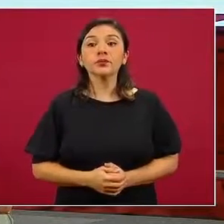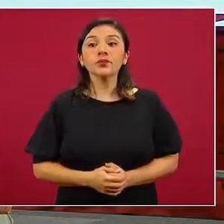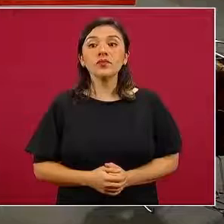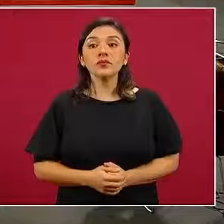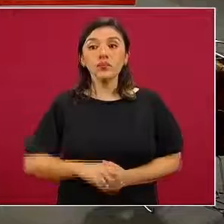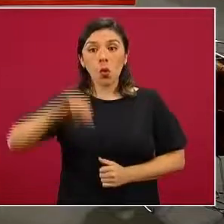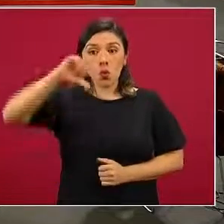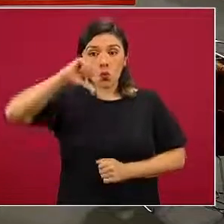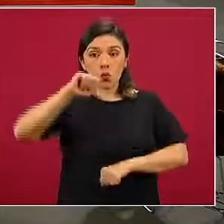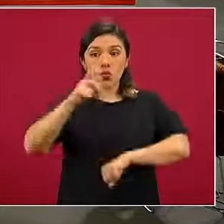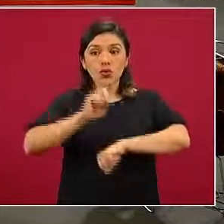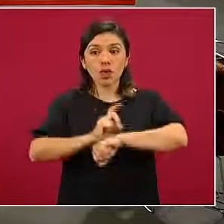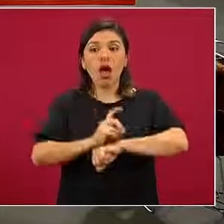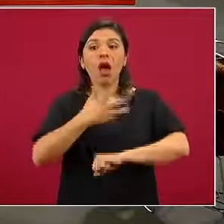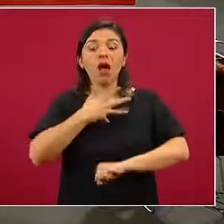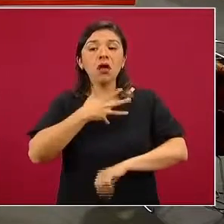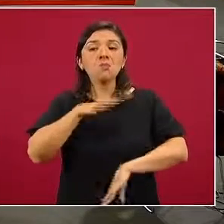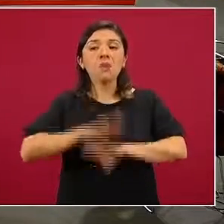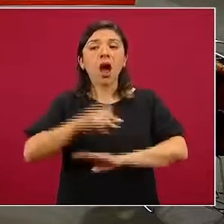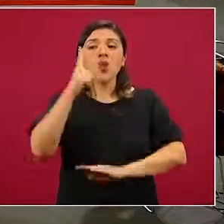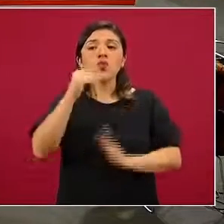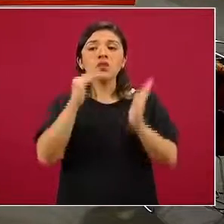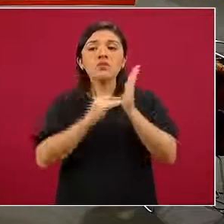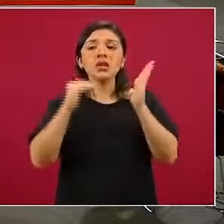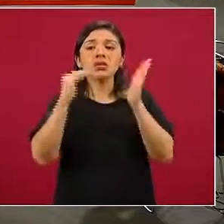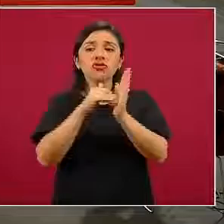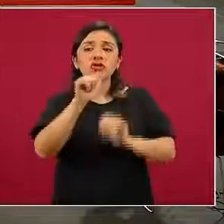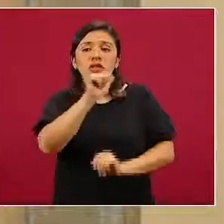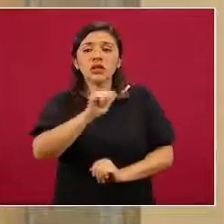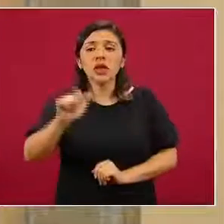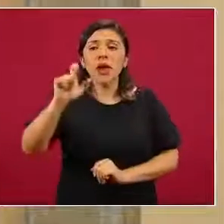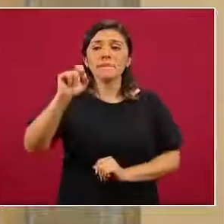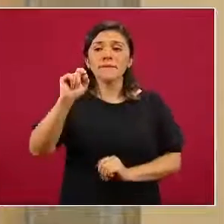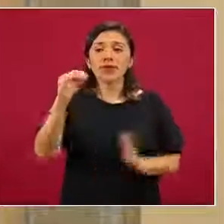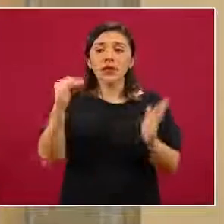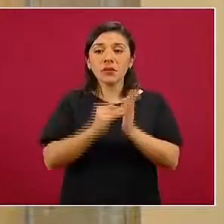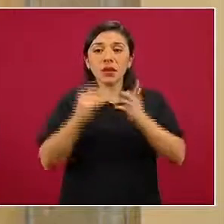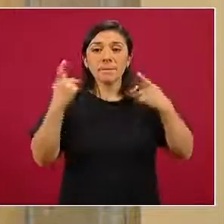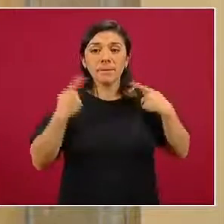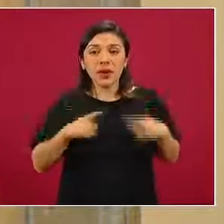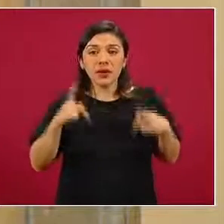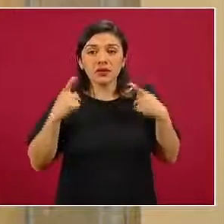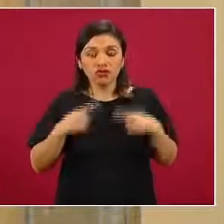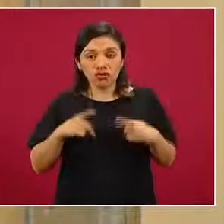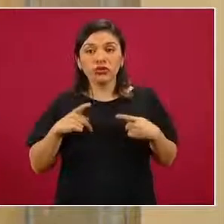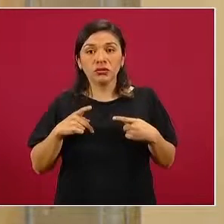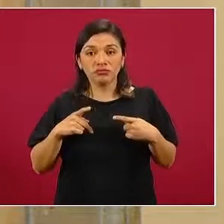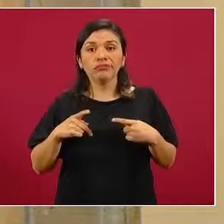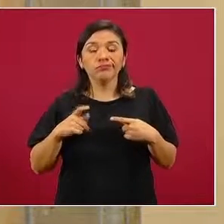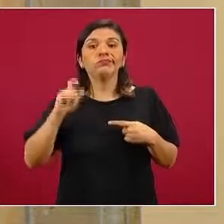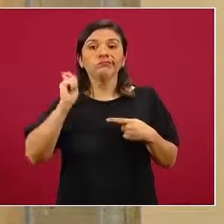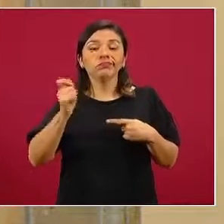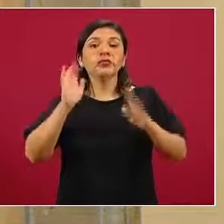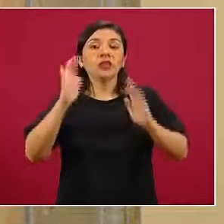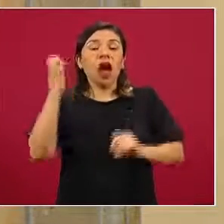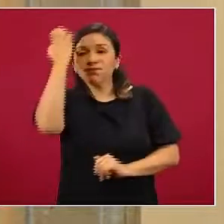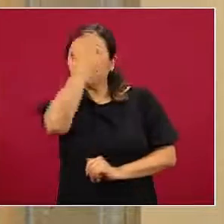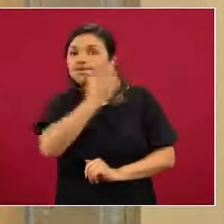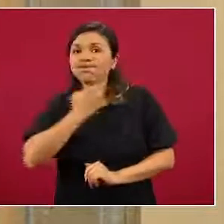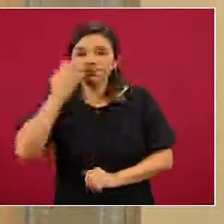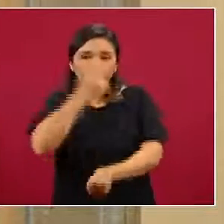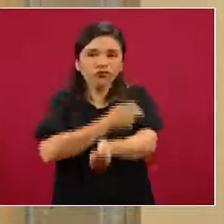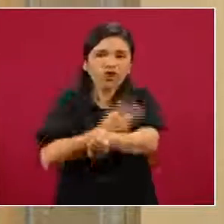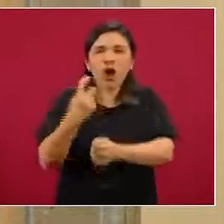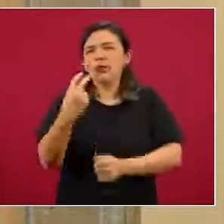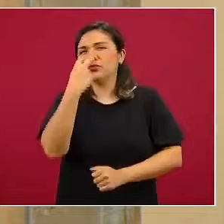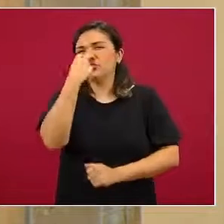de hoy actualizamos con más de un millón seiscientas veinte mil personas que en su momento han ingresado a protocolo de estudio